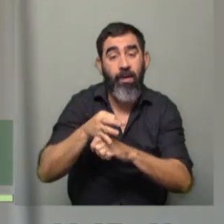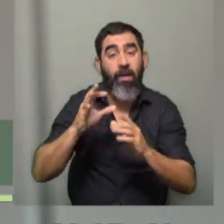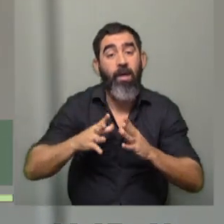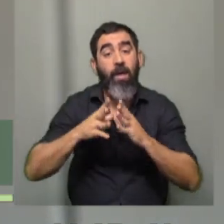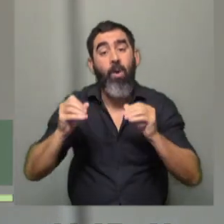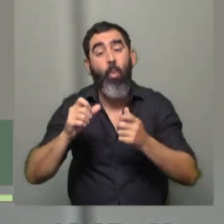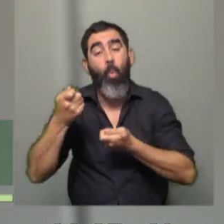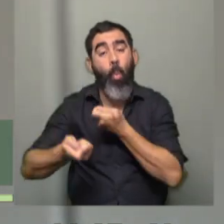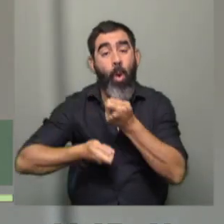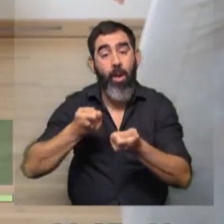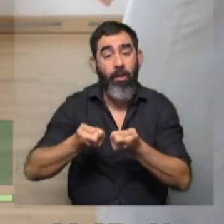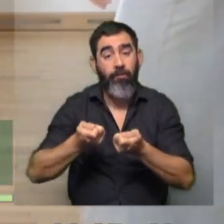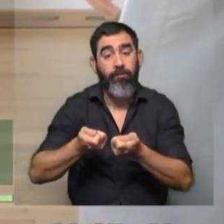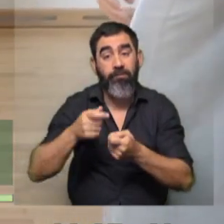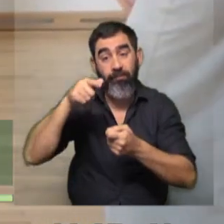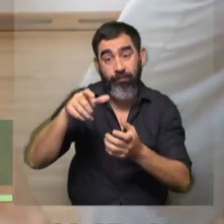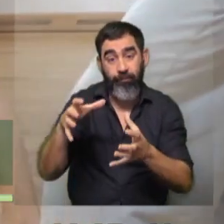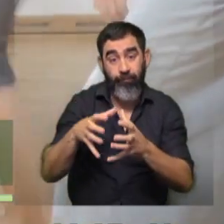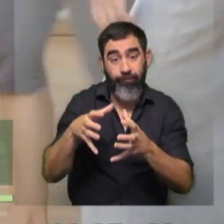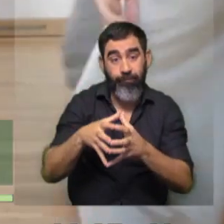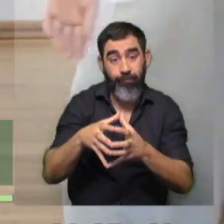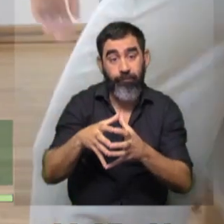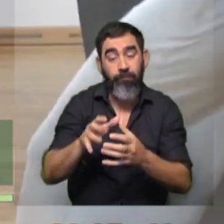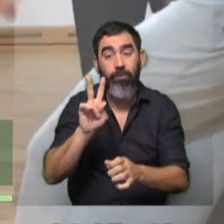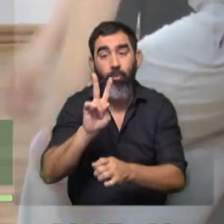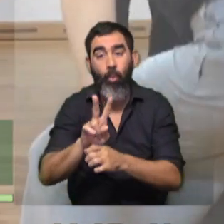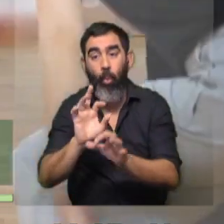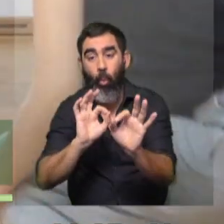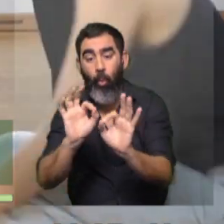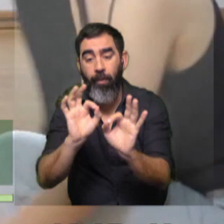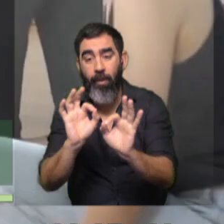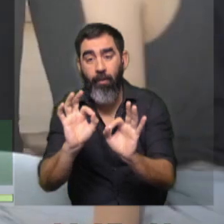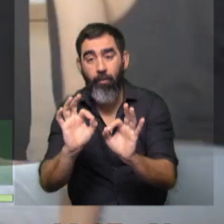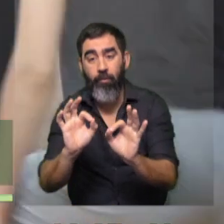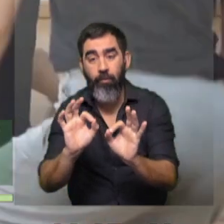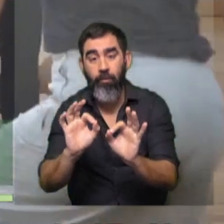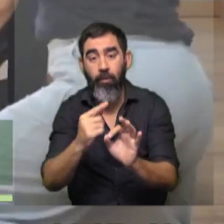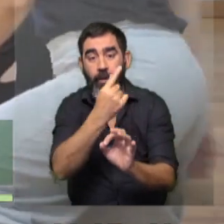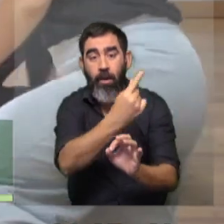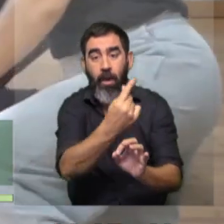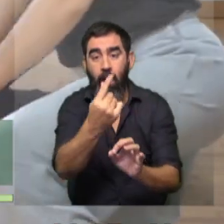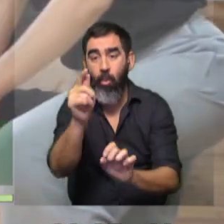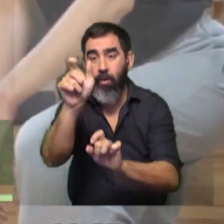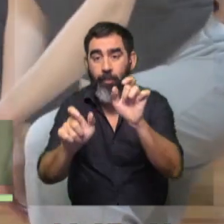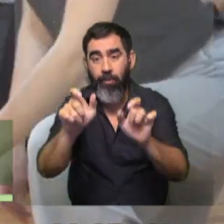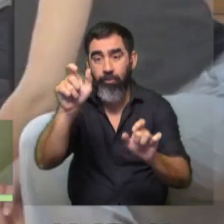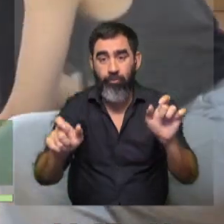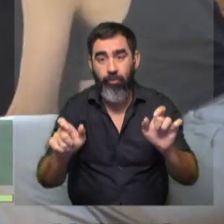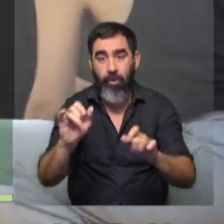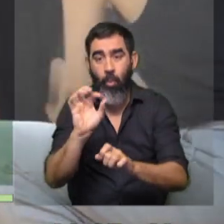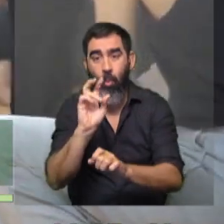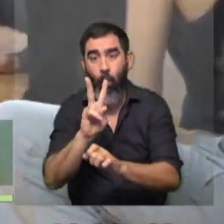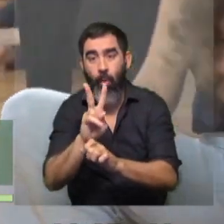danza. Yo siento que Casar Rodante lo que tiene es un cuidado muy particular a cada persona que llega a la